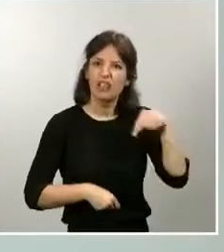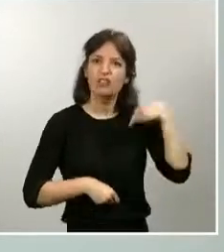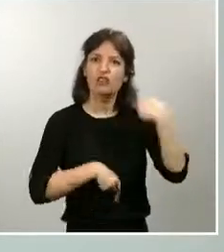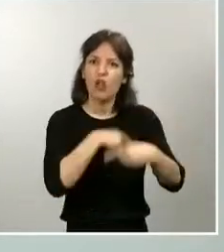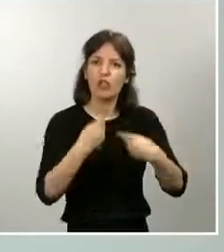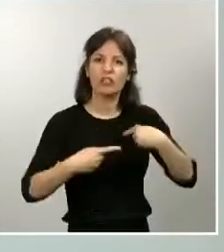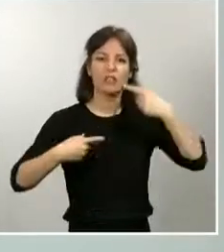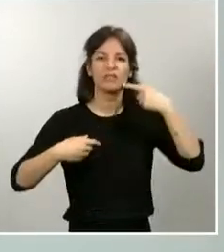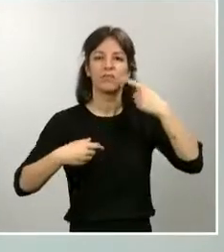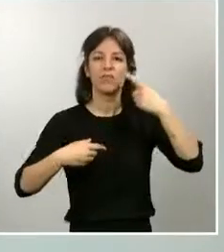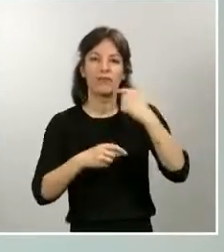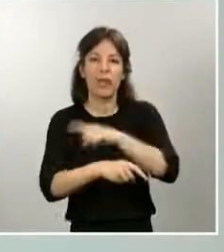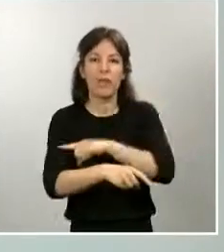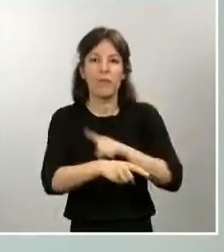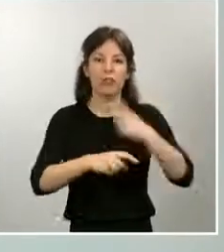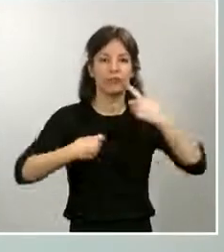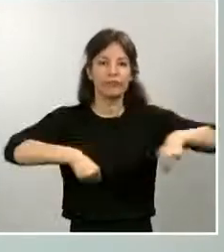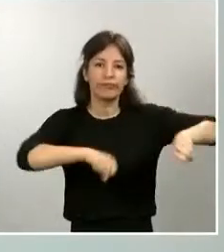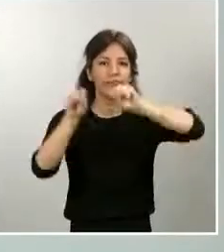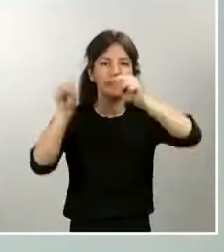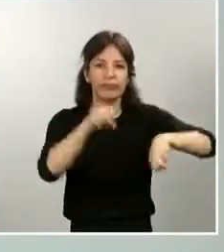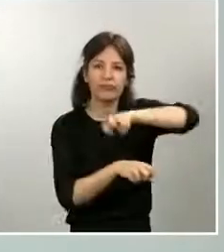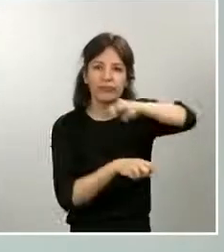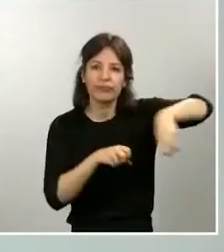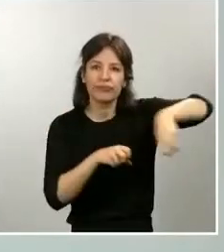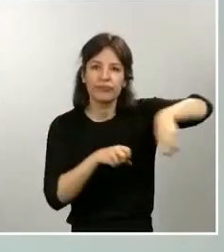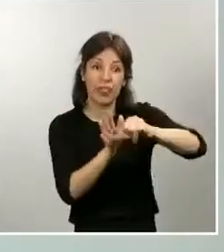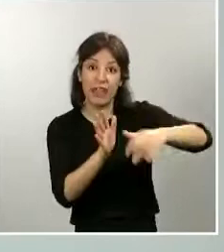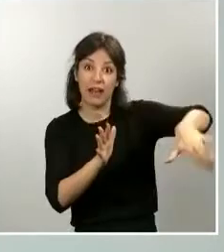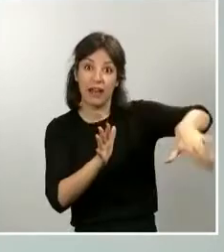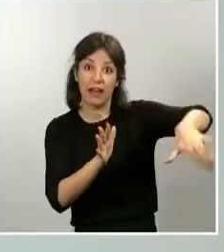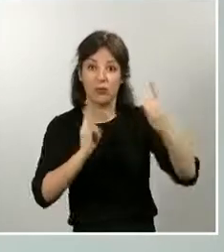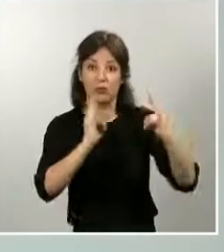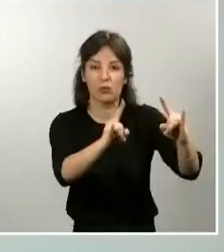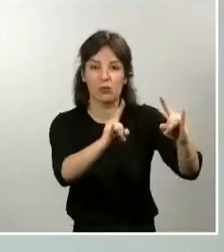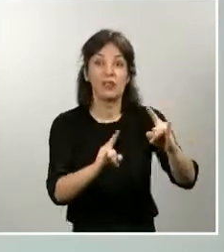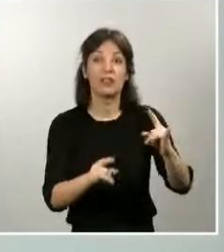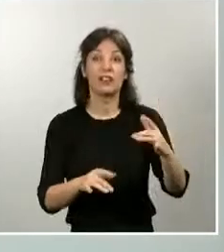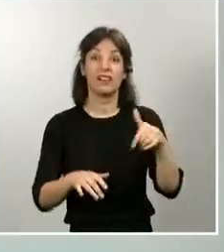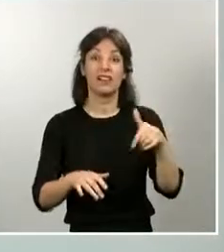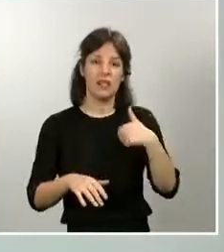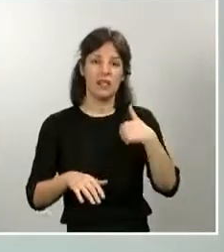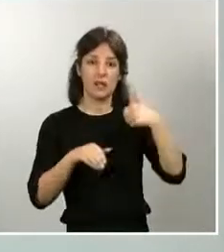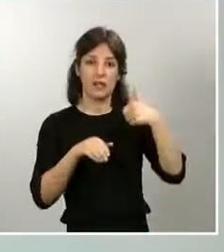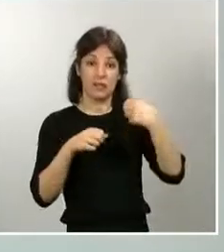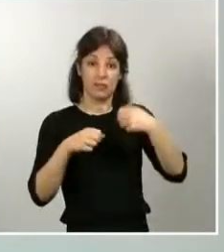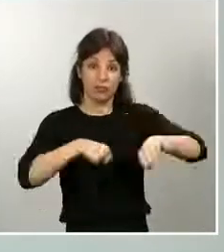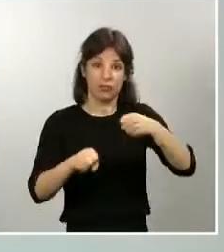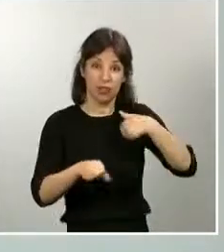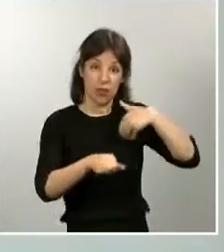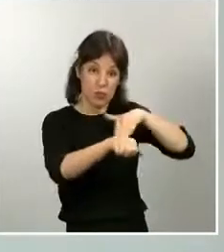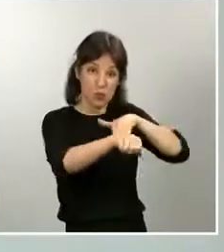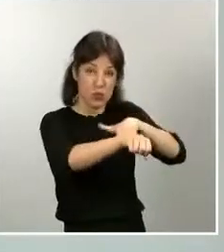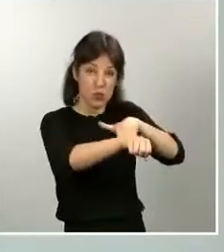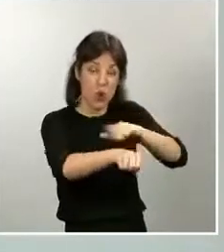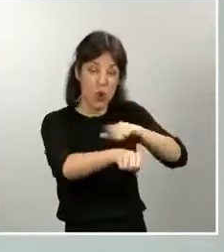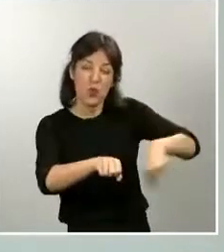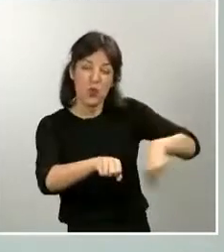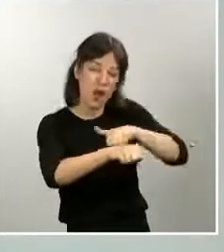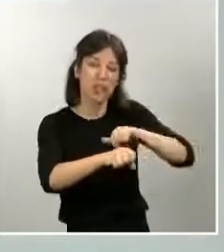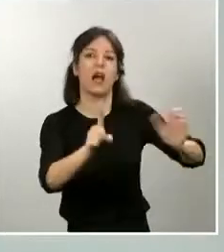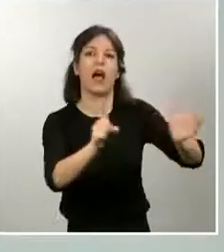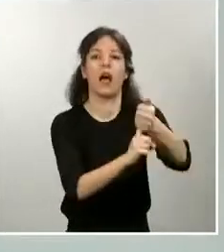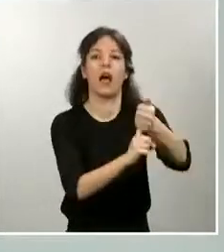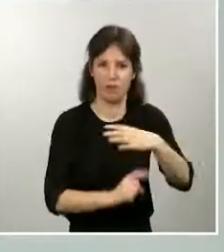un paraje cercano a la localidad. Fue necesario más de una hora de persecución para poder darle alcance. Y ayer,